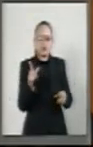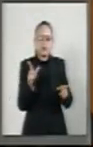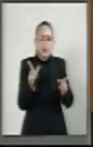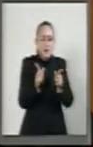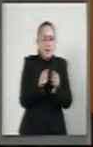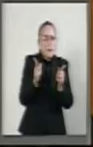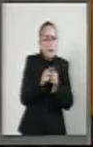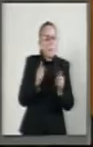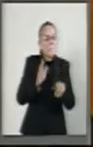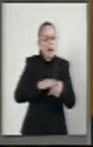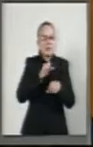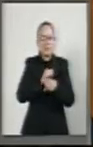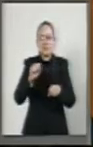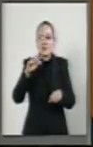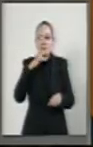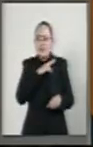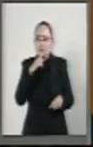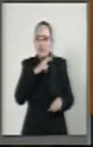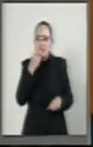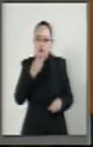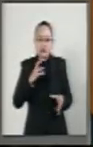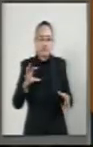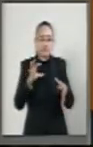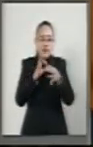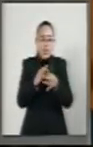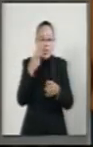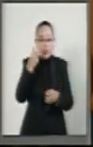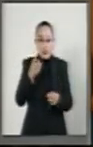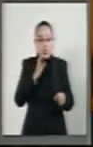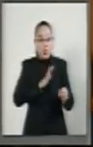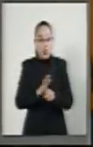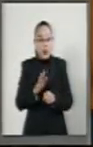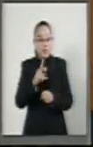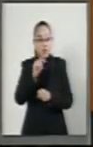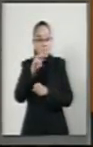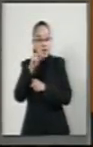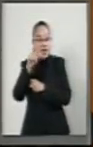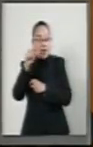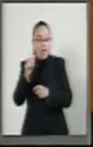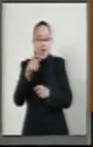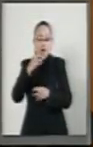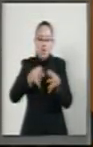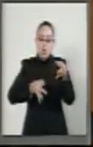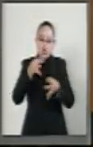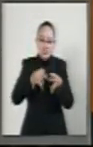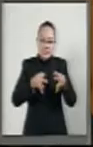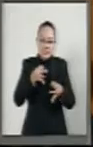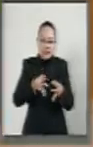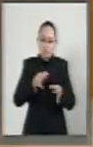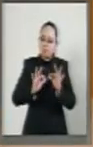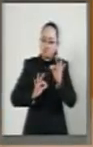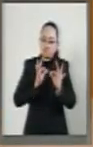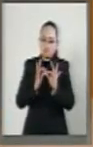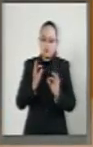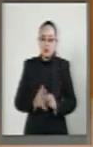y garantizar con ello el principio de tutela judicial efectiva.